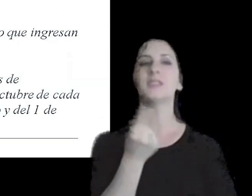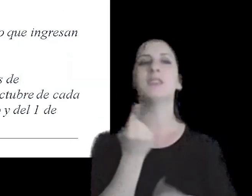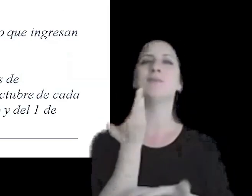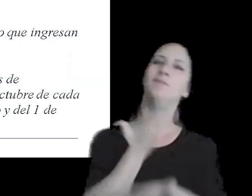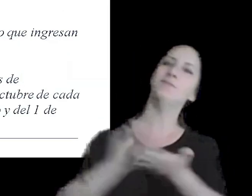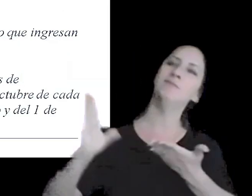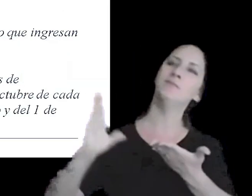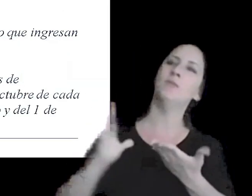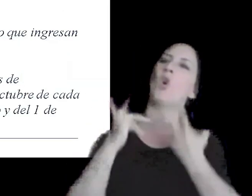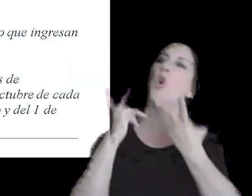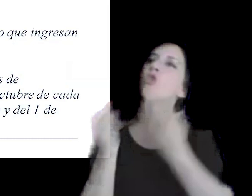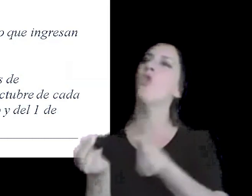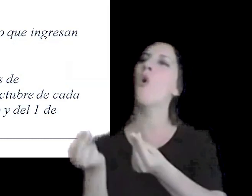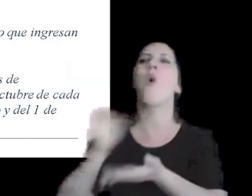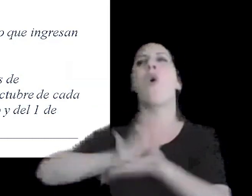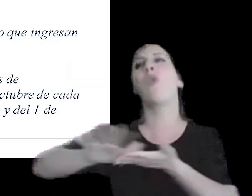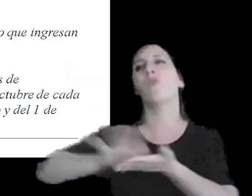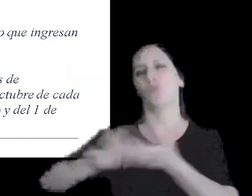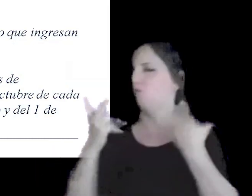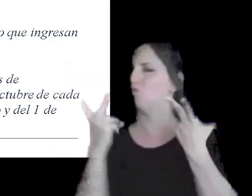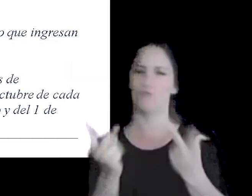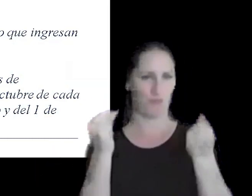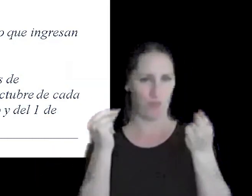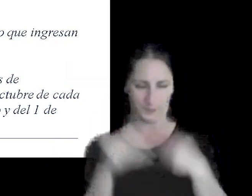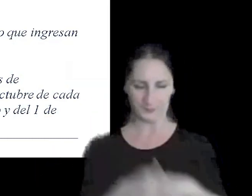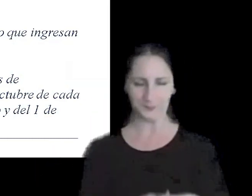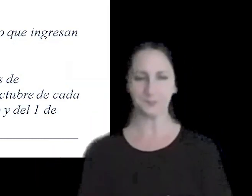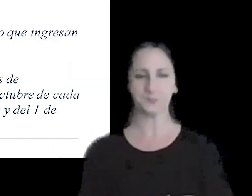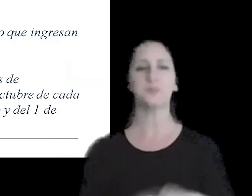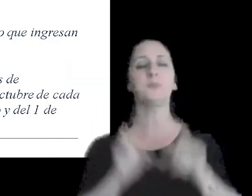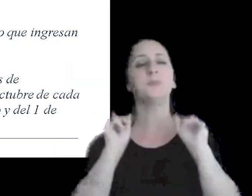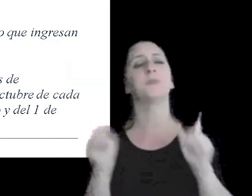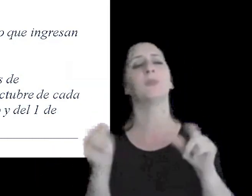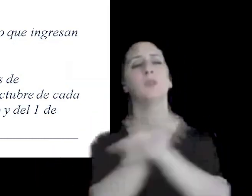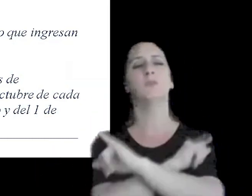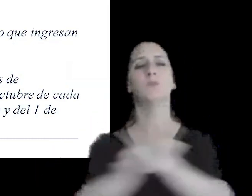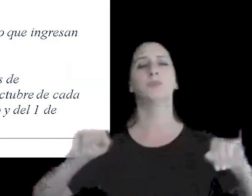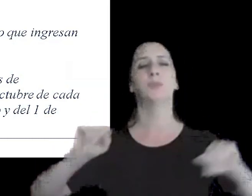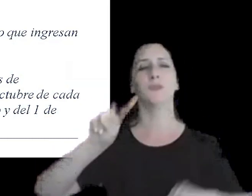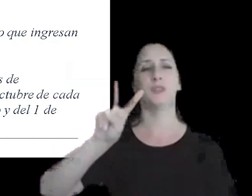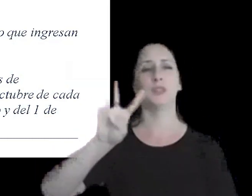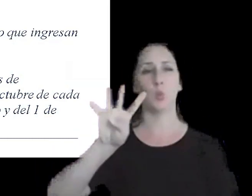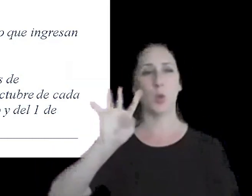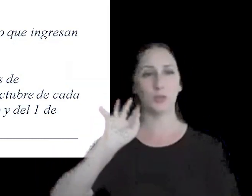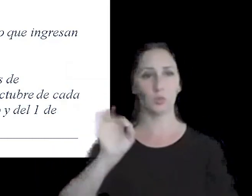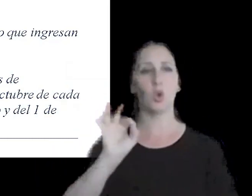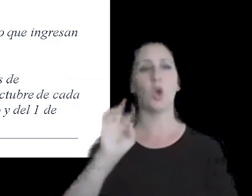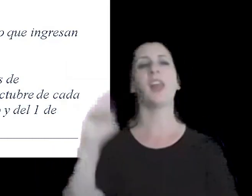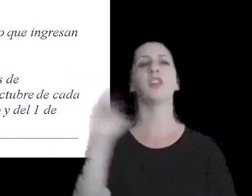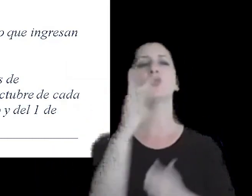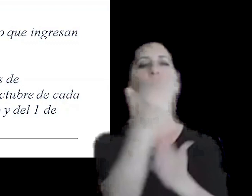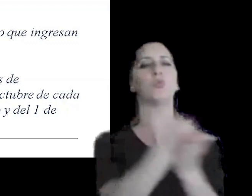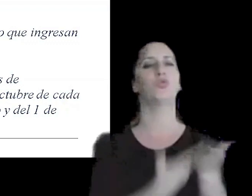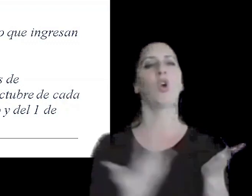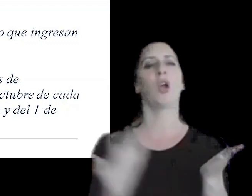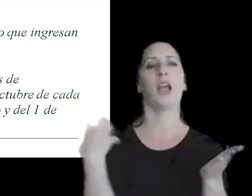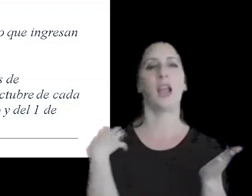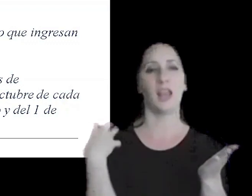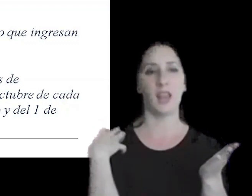o rectificativa también se publicó el 24 de octubre la resolución general 5